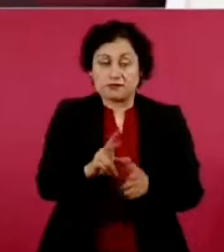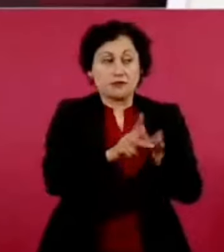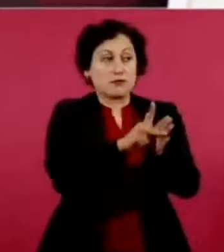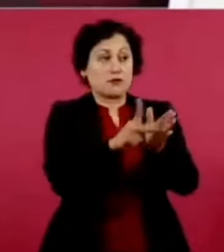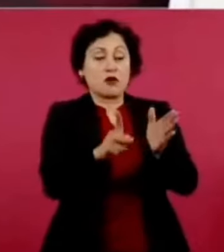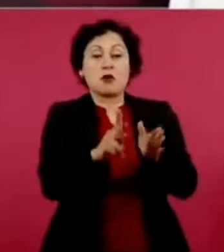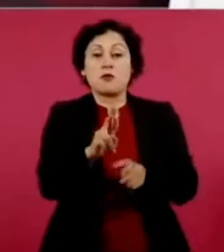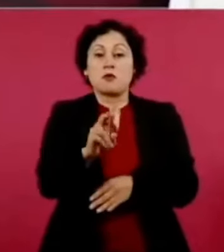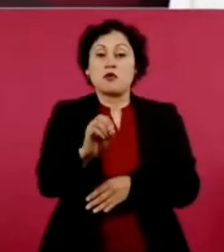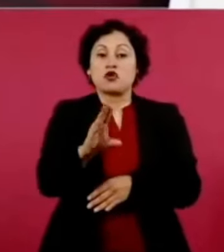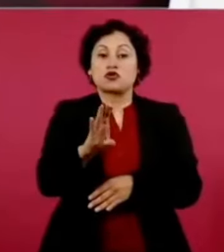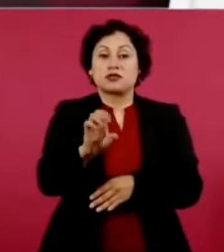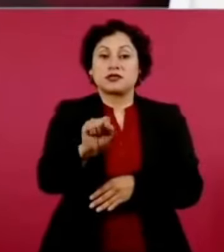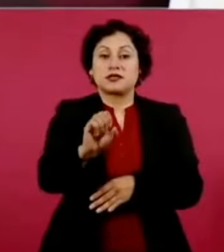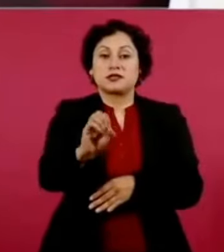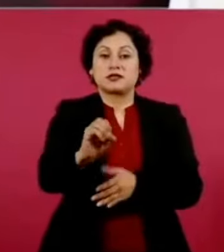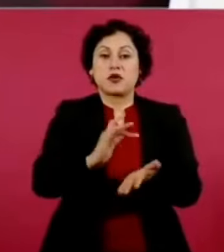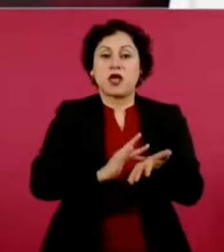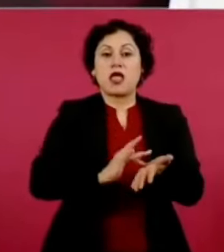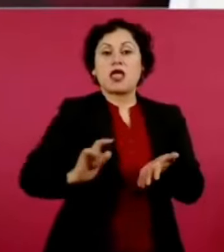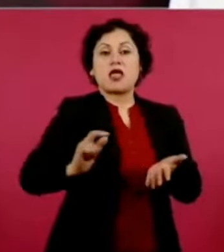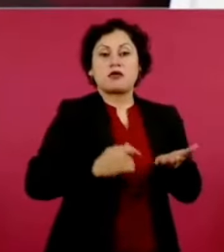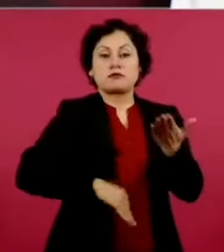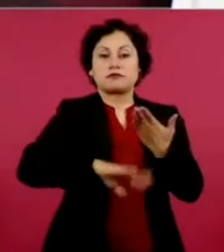va a manejarlo en mi contra.